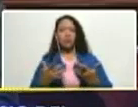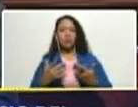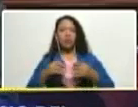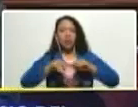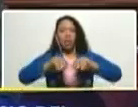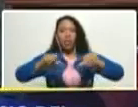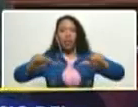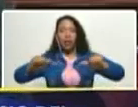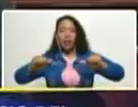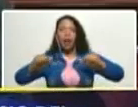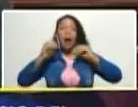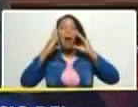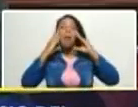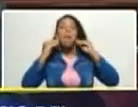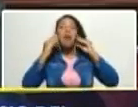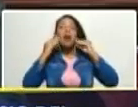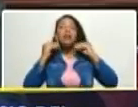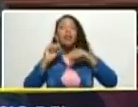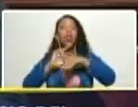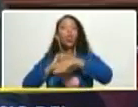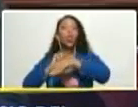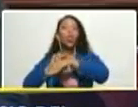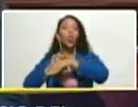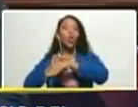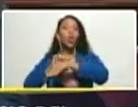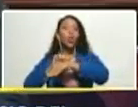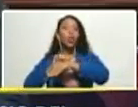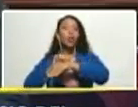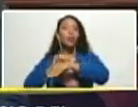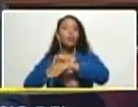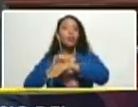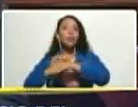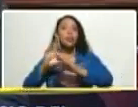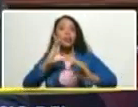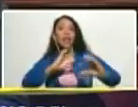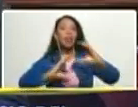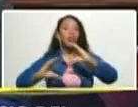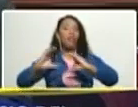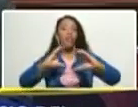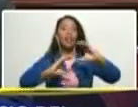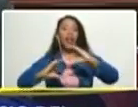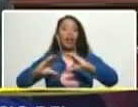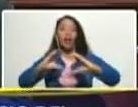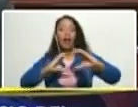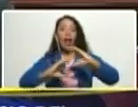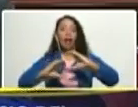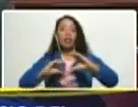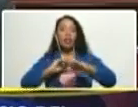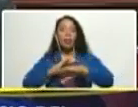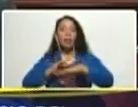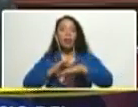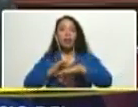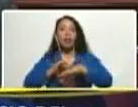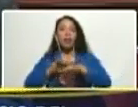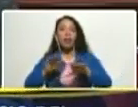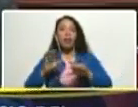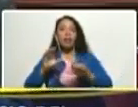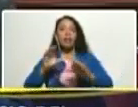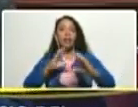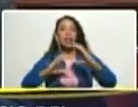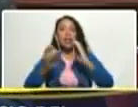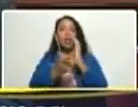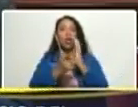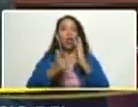de experimentación doctora científica gabriela jiménez como pudiera